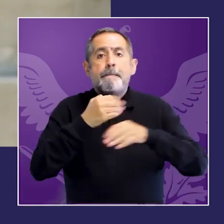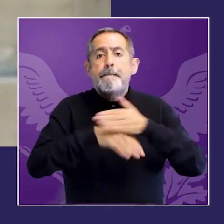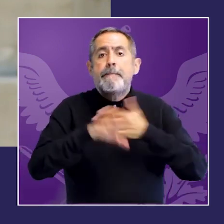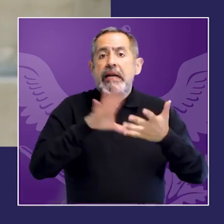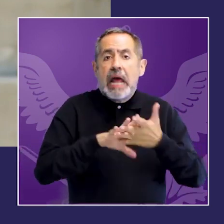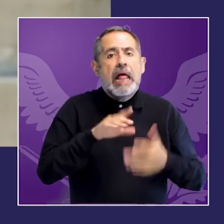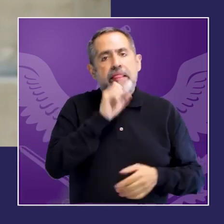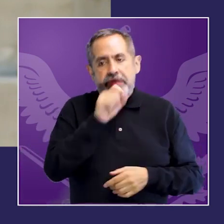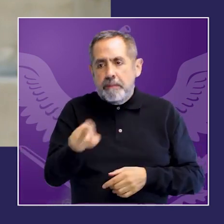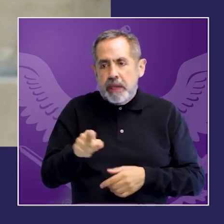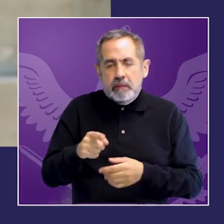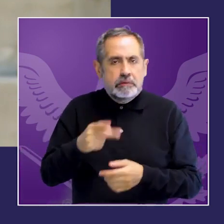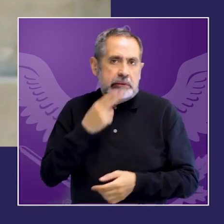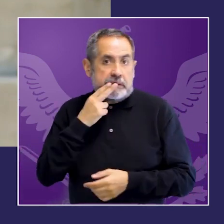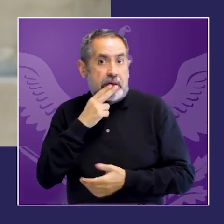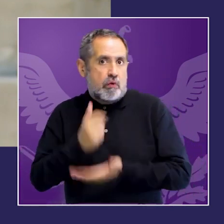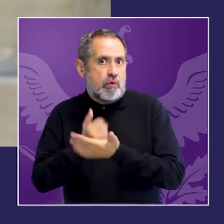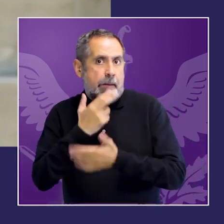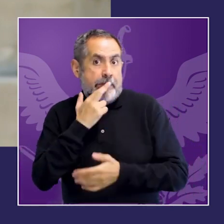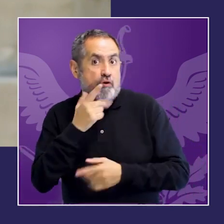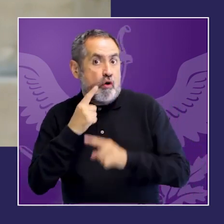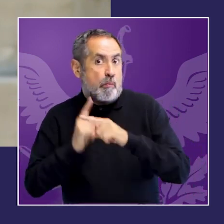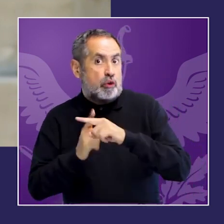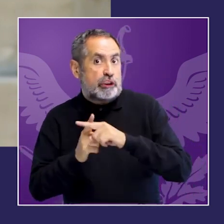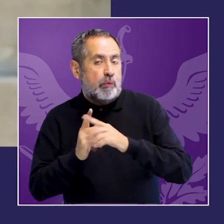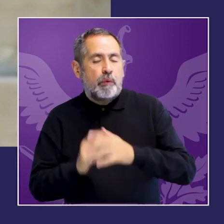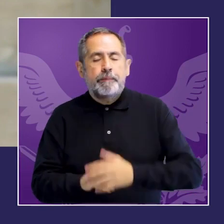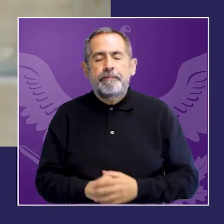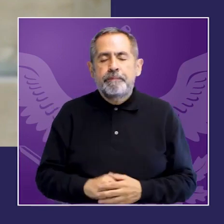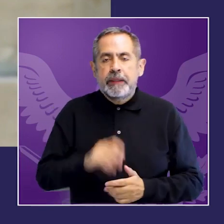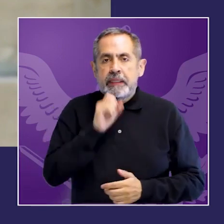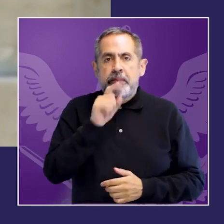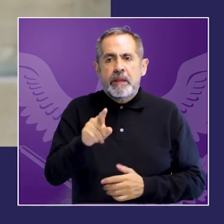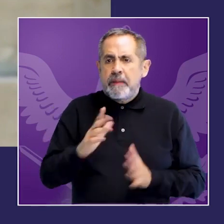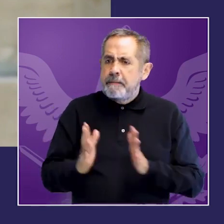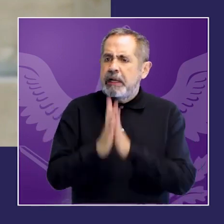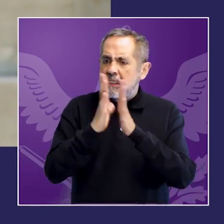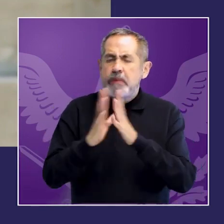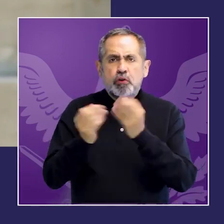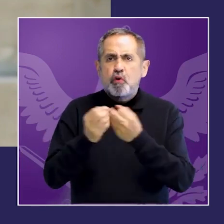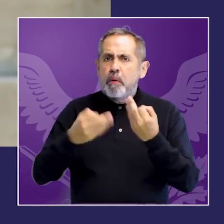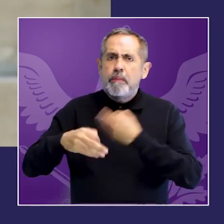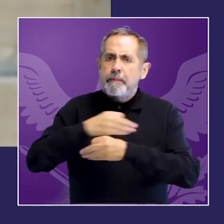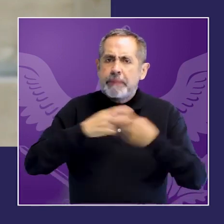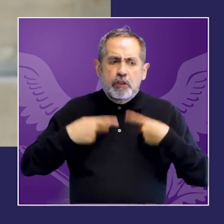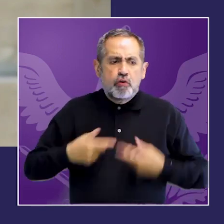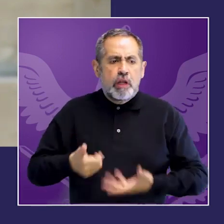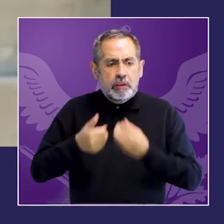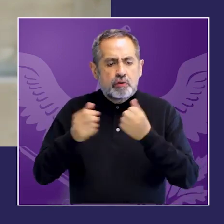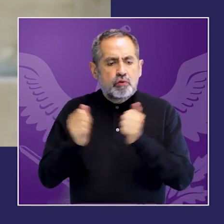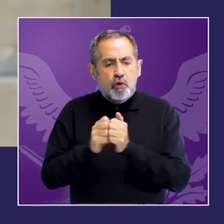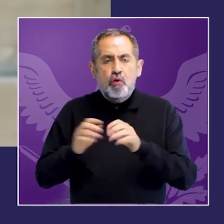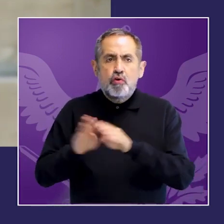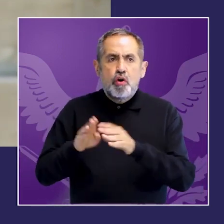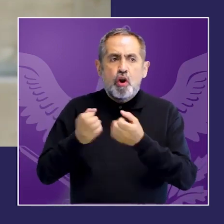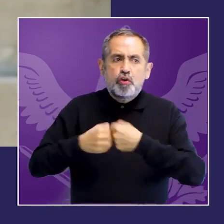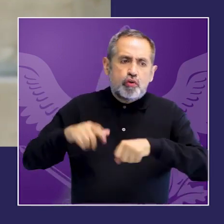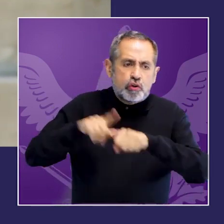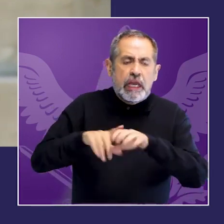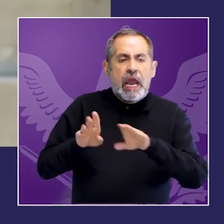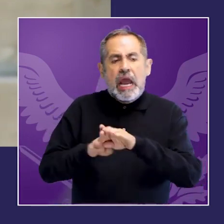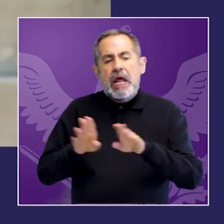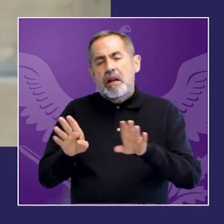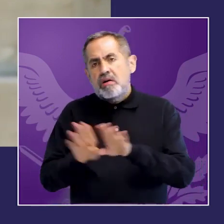ciudadana en el monitoreo social de los casos de modo de contribuir a la transparencia en la aplicación de las normas el